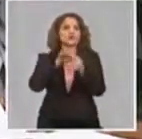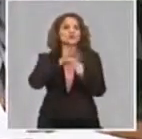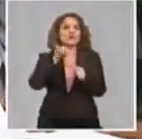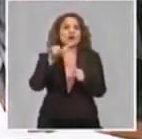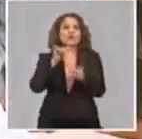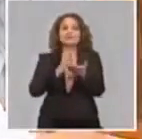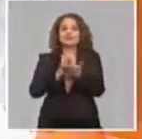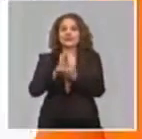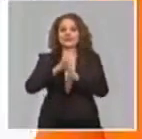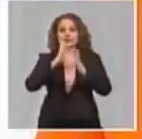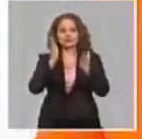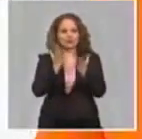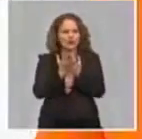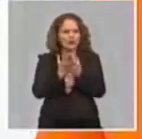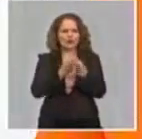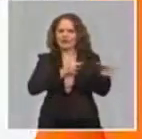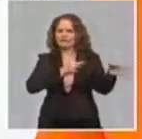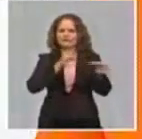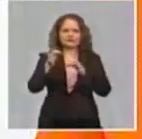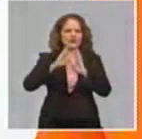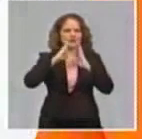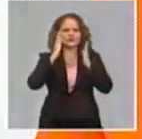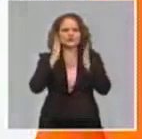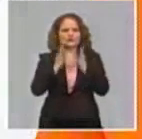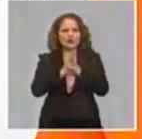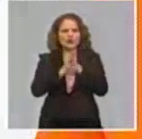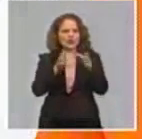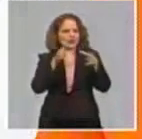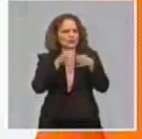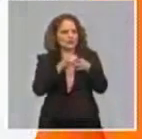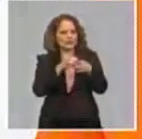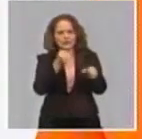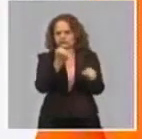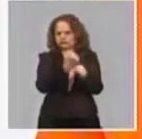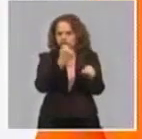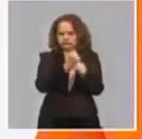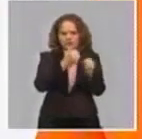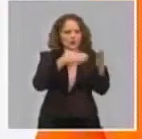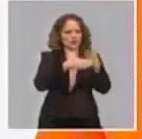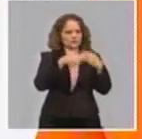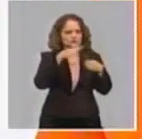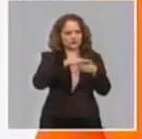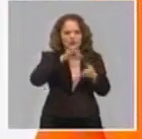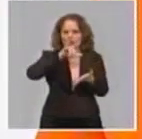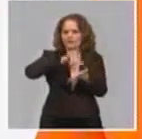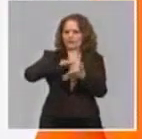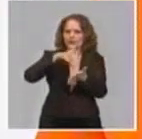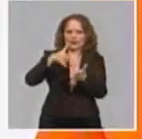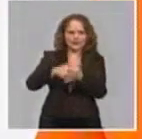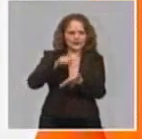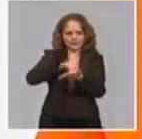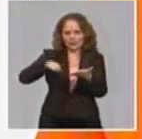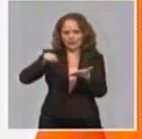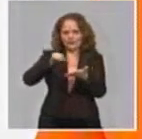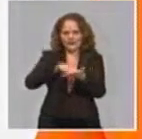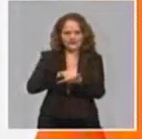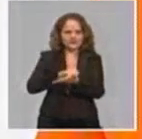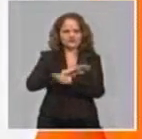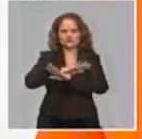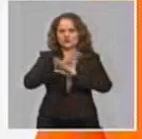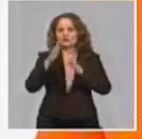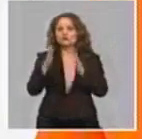la vitalidad del sistema constructivo y la producción de materiales y de proyectos de las principales inversiones del país.